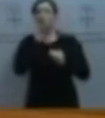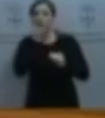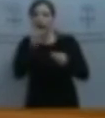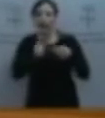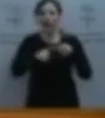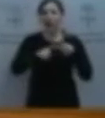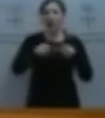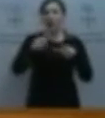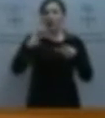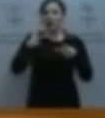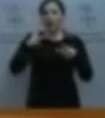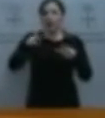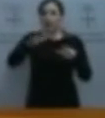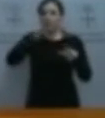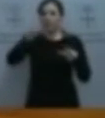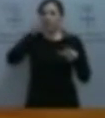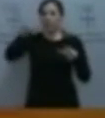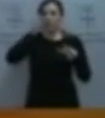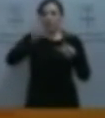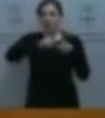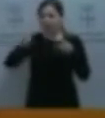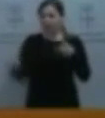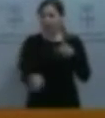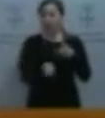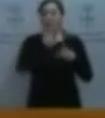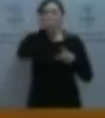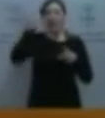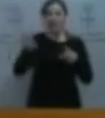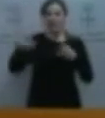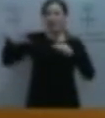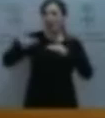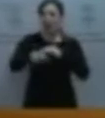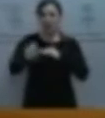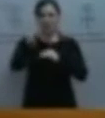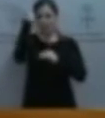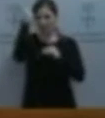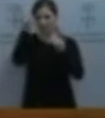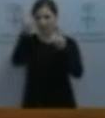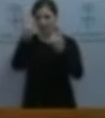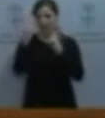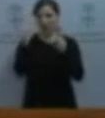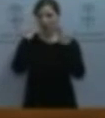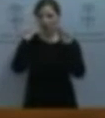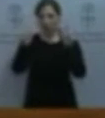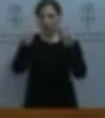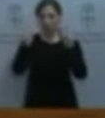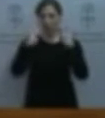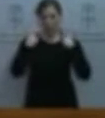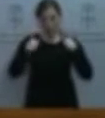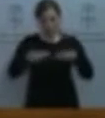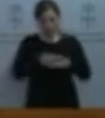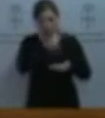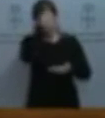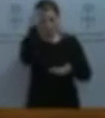y Rumanía, el ranking de los países en los que más se ha recortado en educación. Señores y señorías